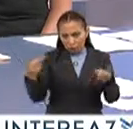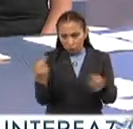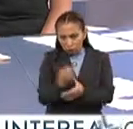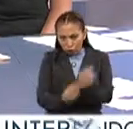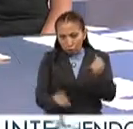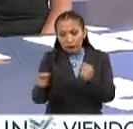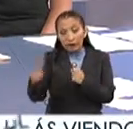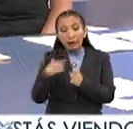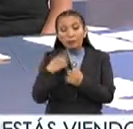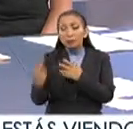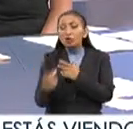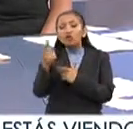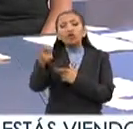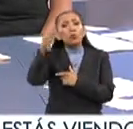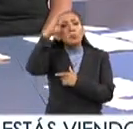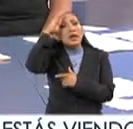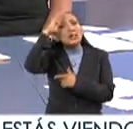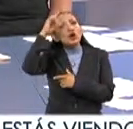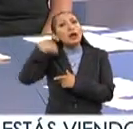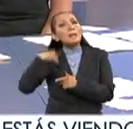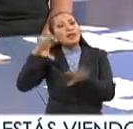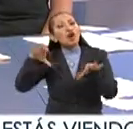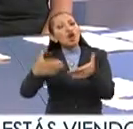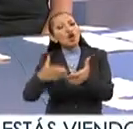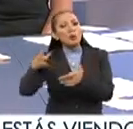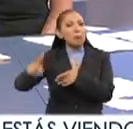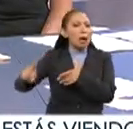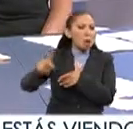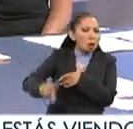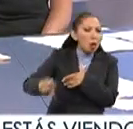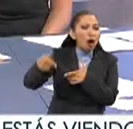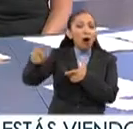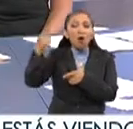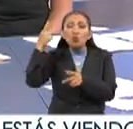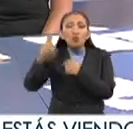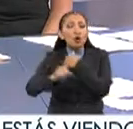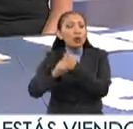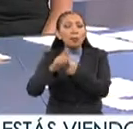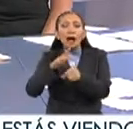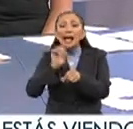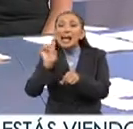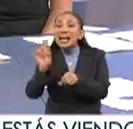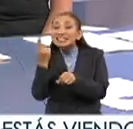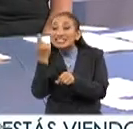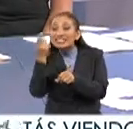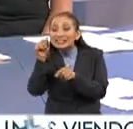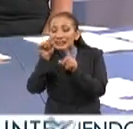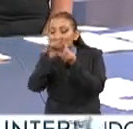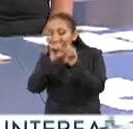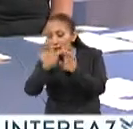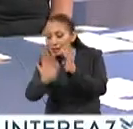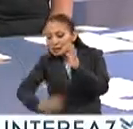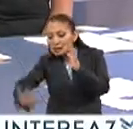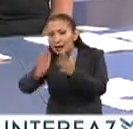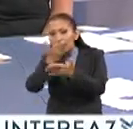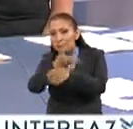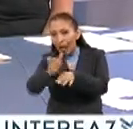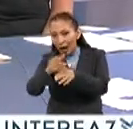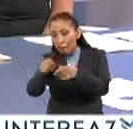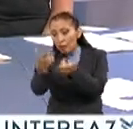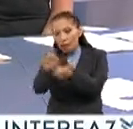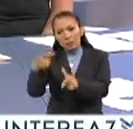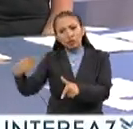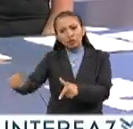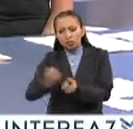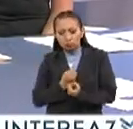detonadora que es, pienso que en mi colonia, barrio o pueblo, el principal problema es, y un espacio en blanco para que de manera libre